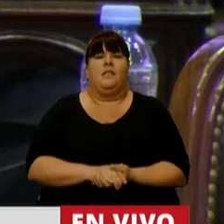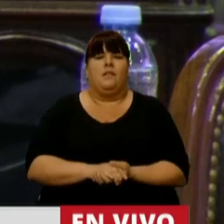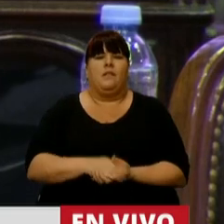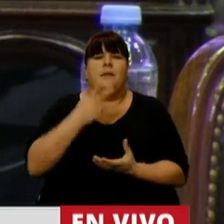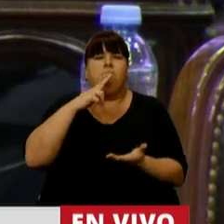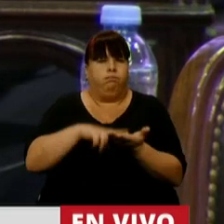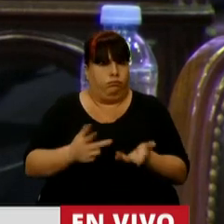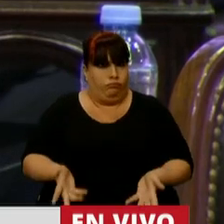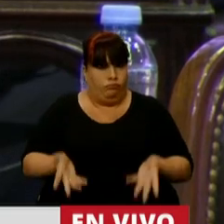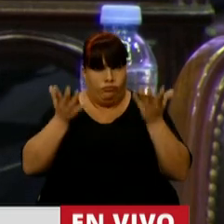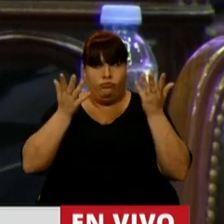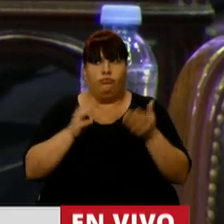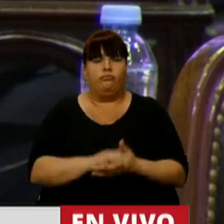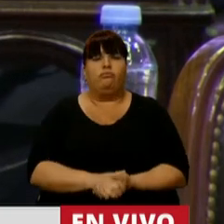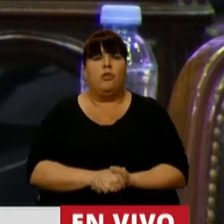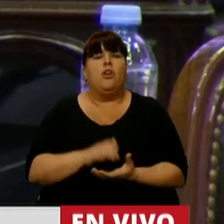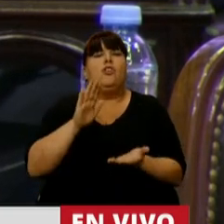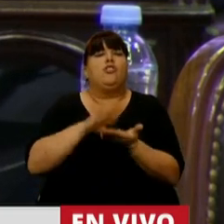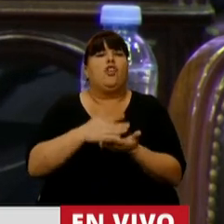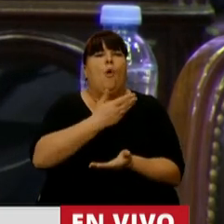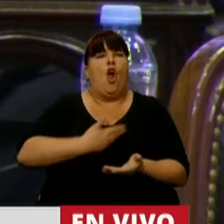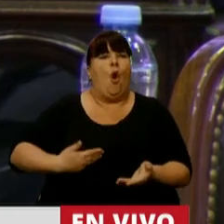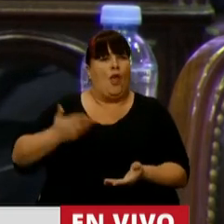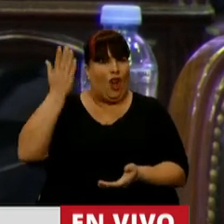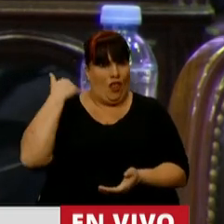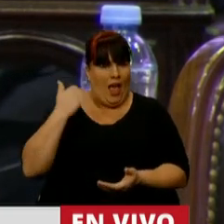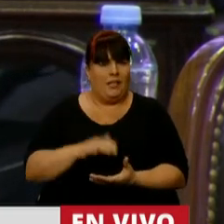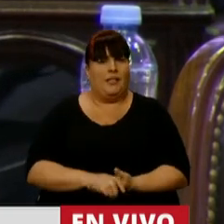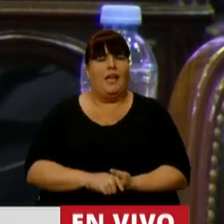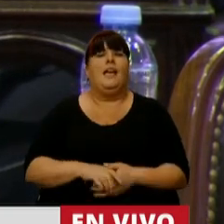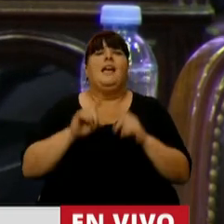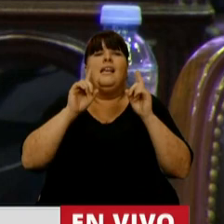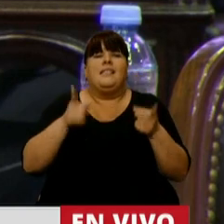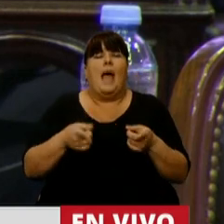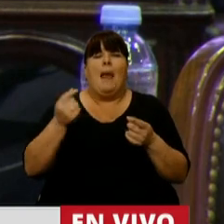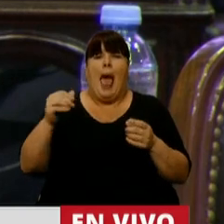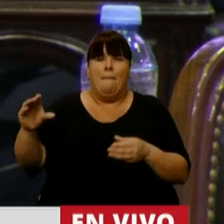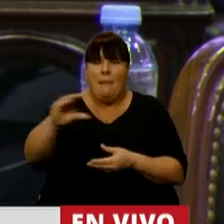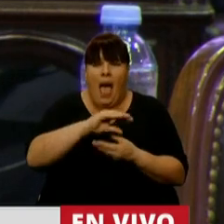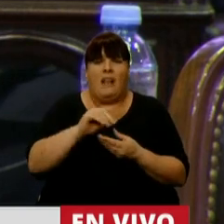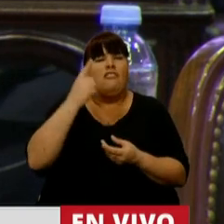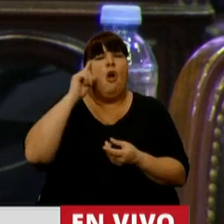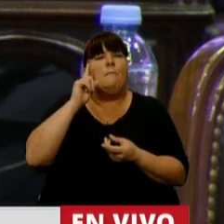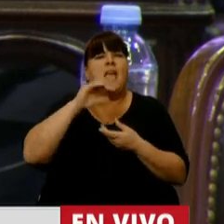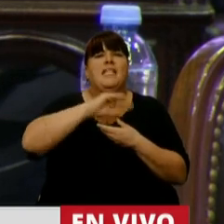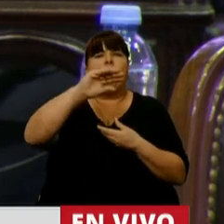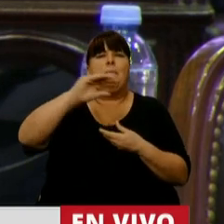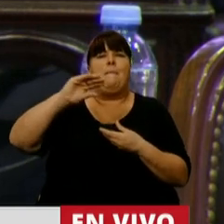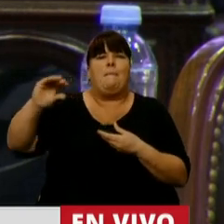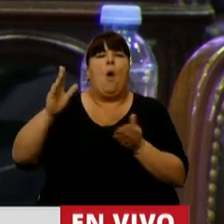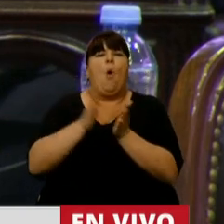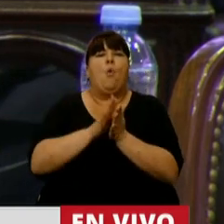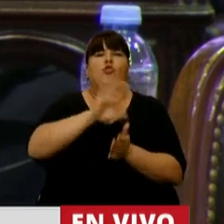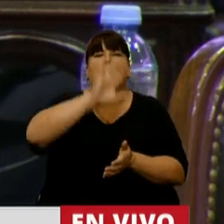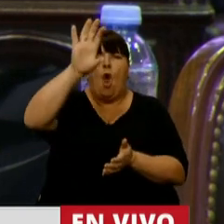impositiva respecto del gobierno anterior, sino que en los nuevos recursos no hay intención de coparticiparlos con las